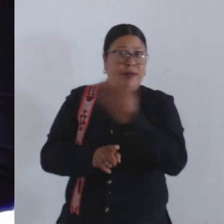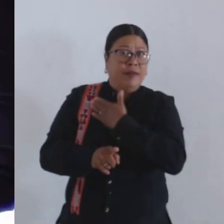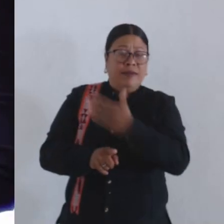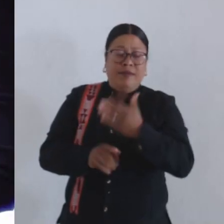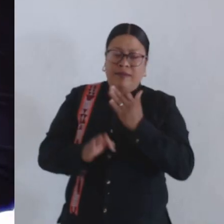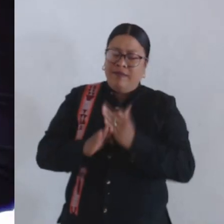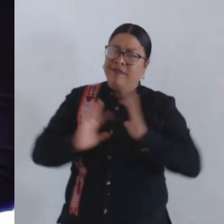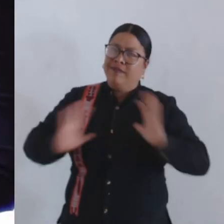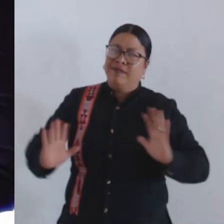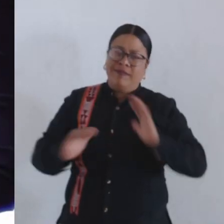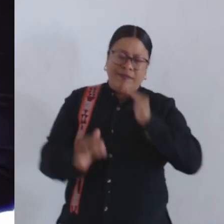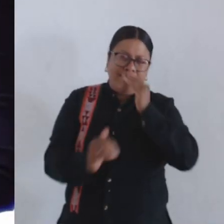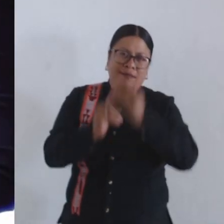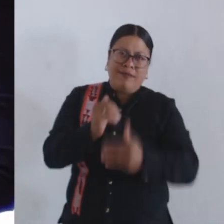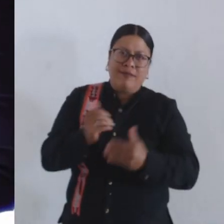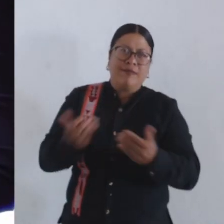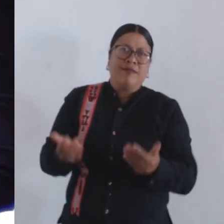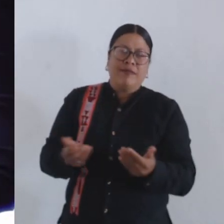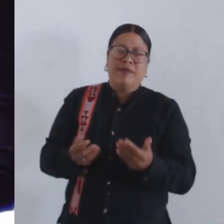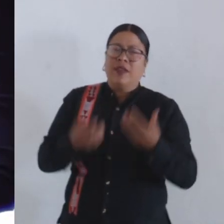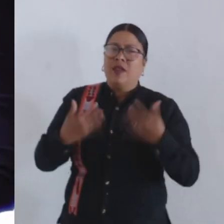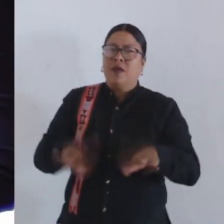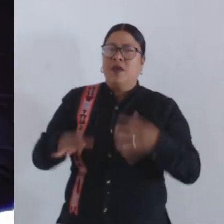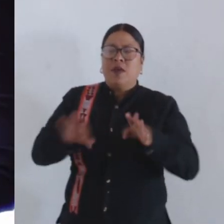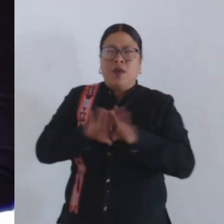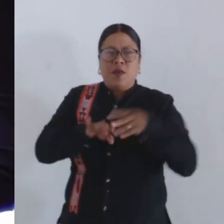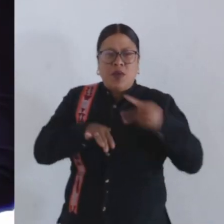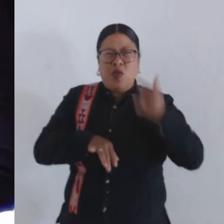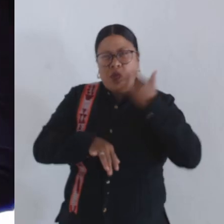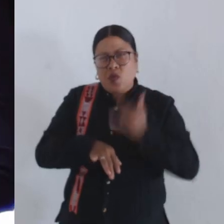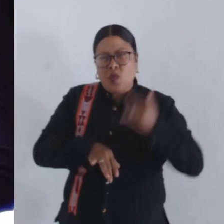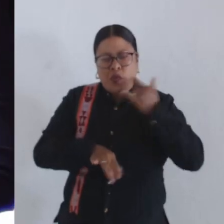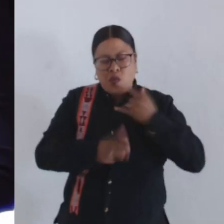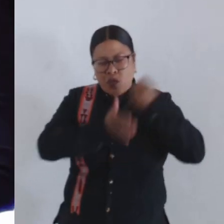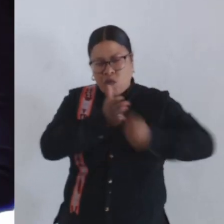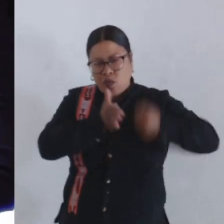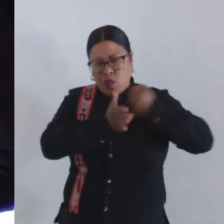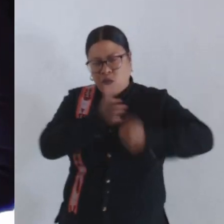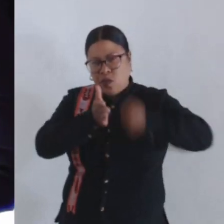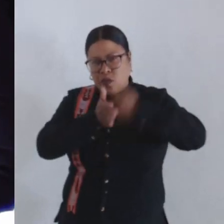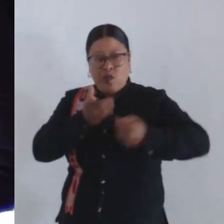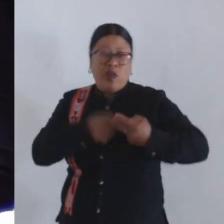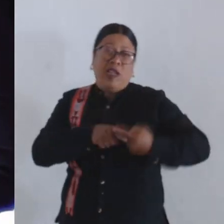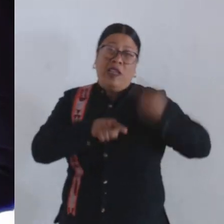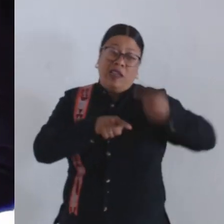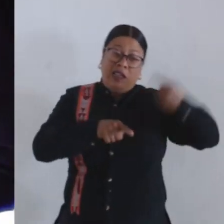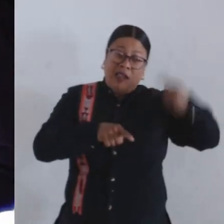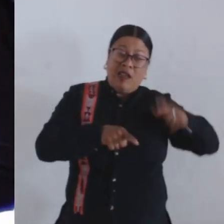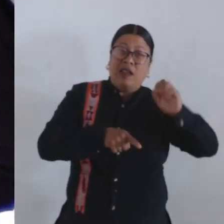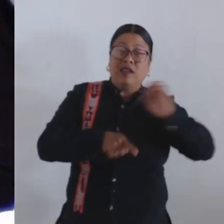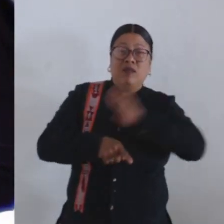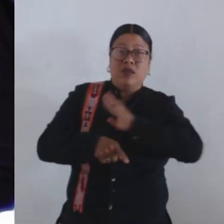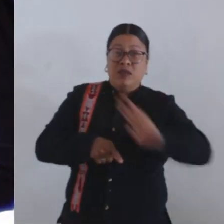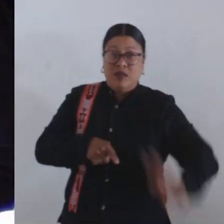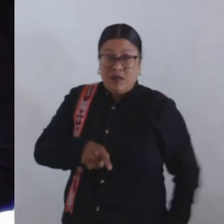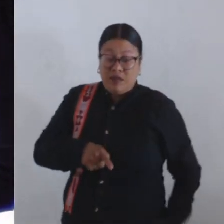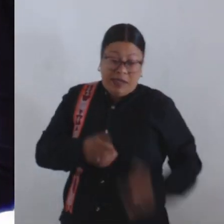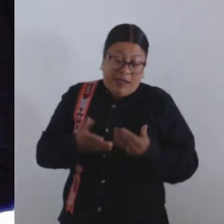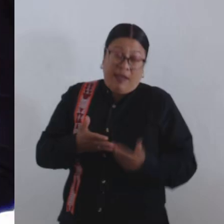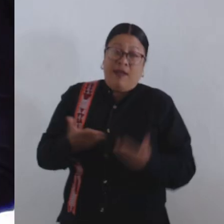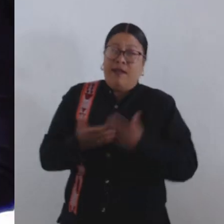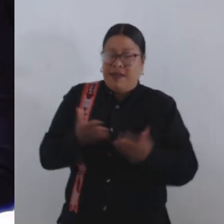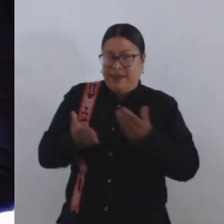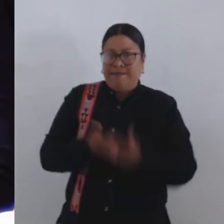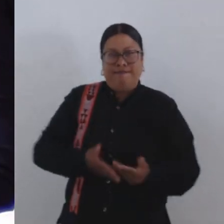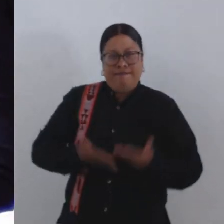terminado un gran o amplio peregrinar que trajeron en administraciones anteriores y que hoy en esta pues le da